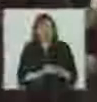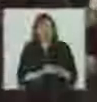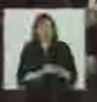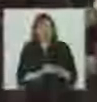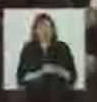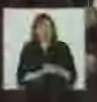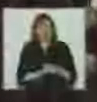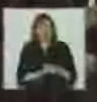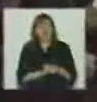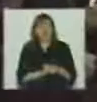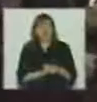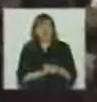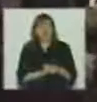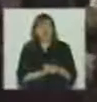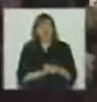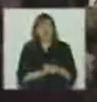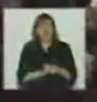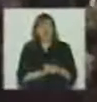nunca